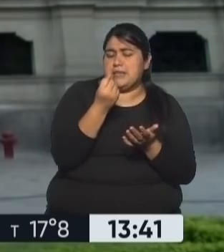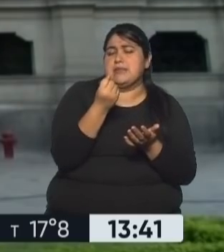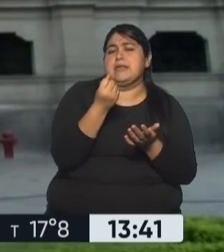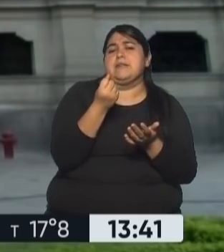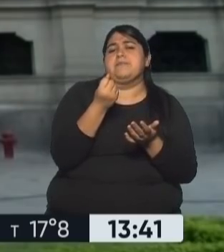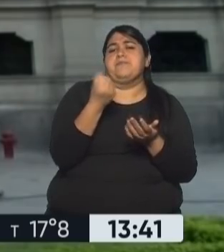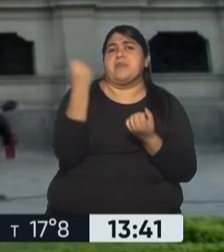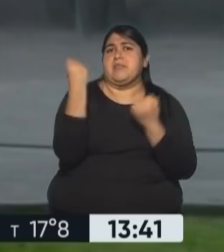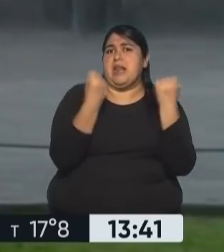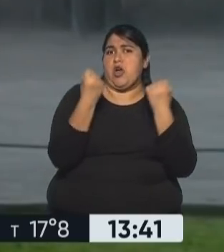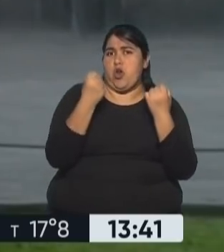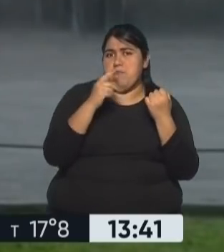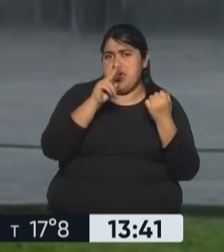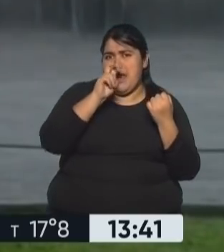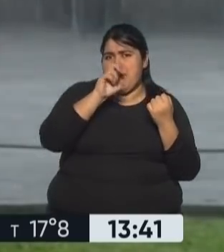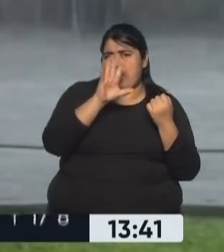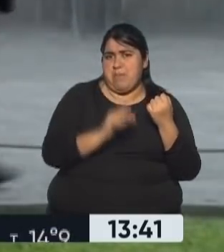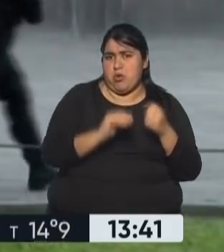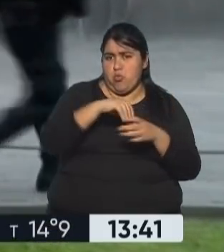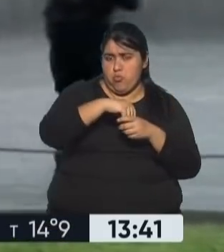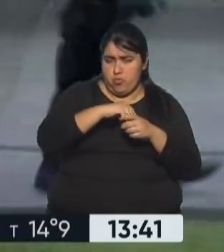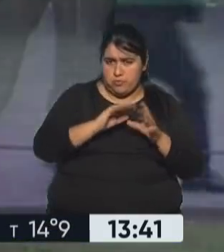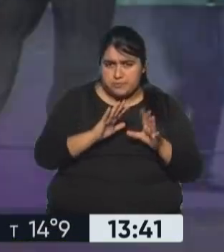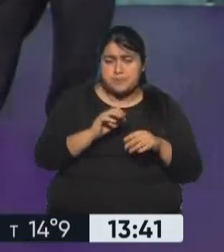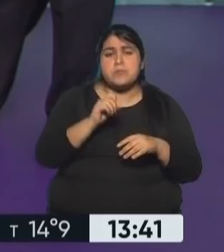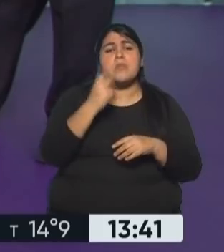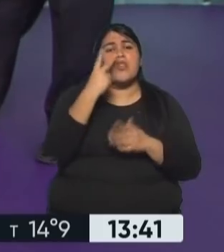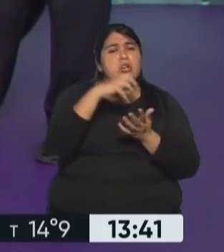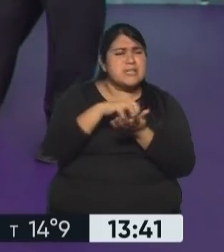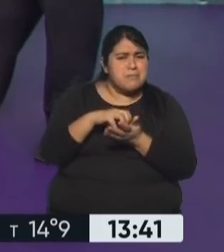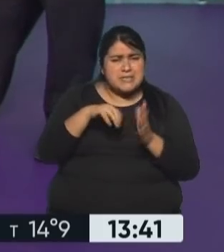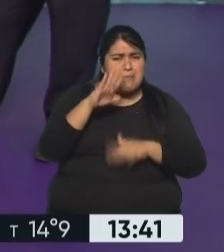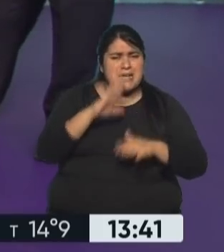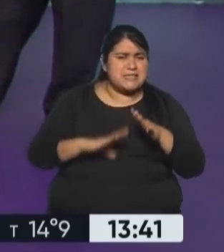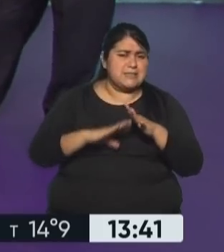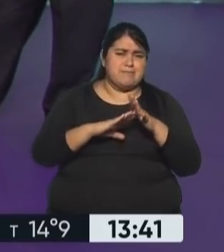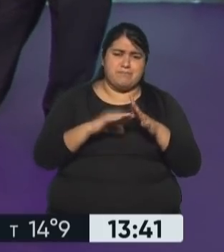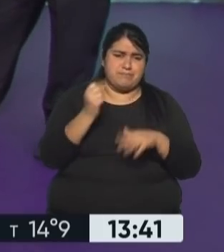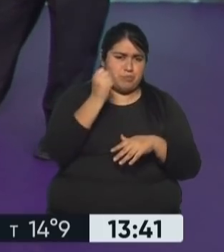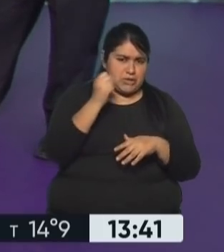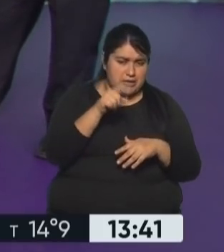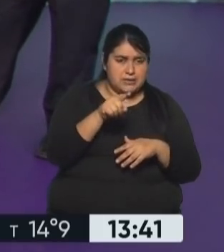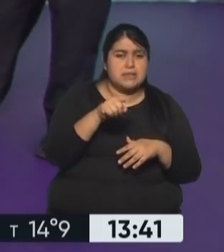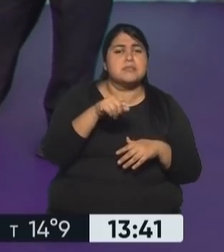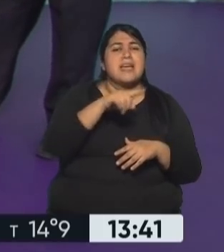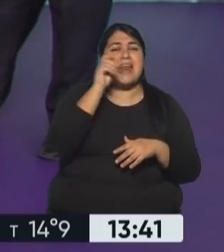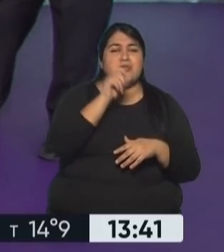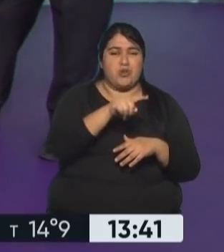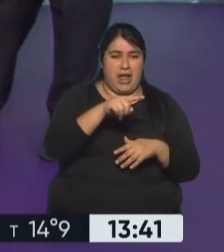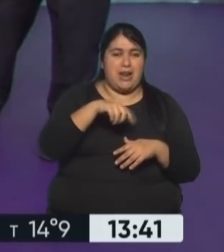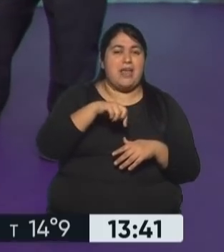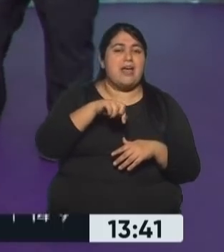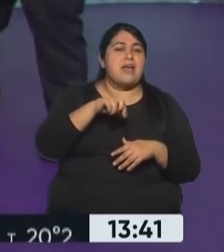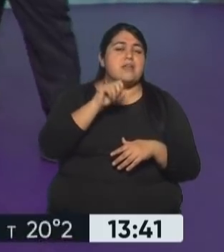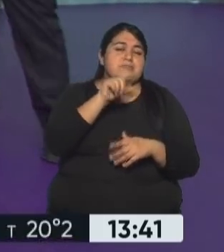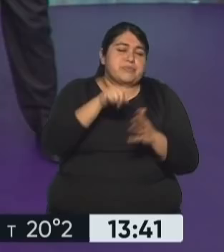la economía peruana. Ahí estamos viendo dos empresas. Las primeras son nacionales, mejor dicho,